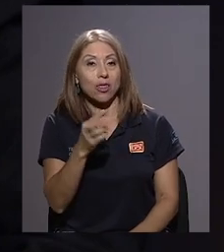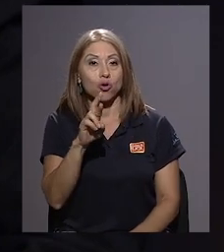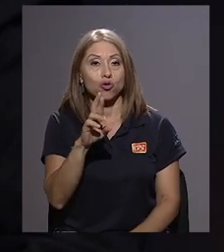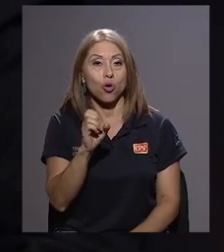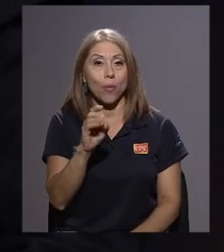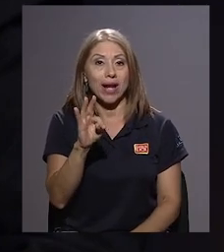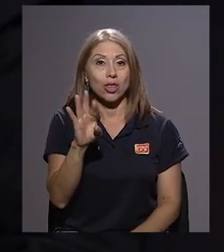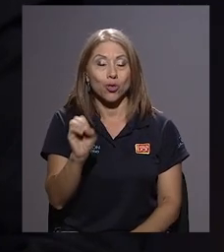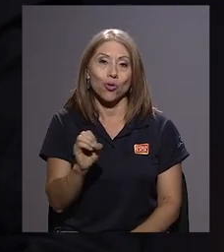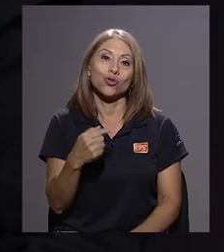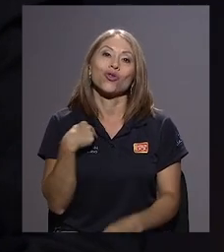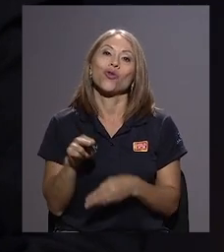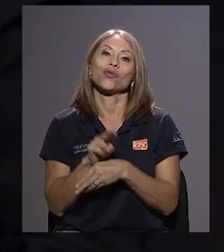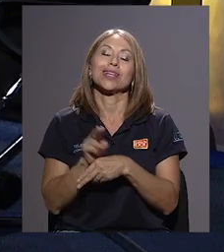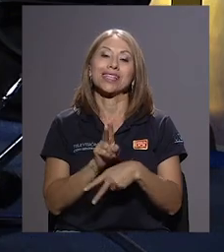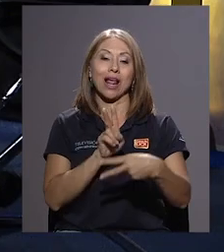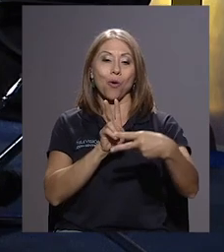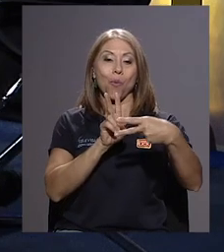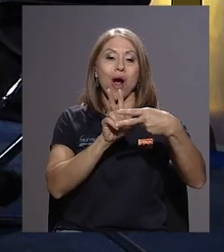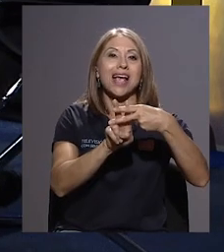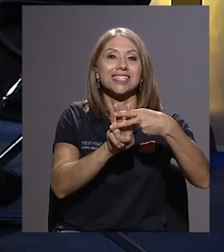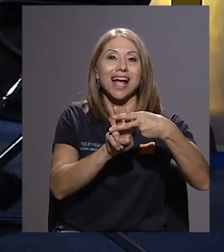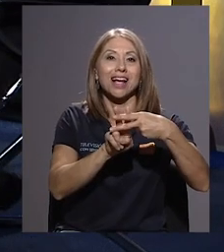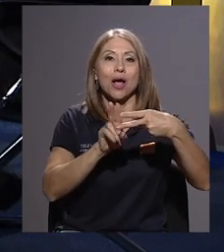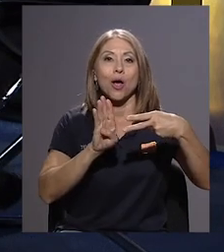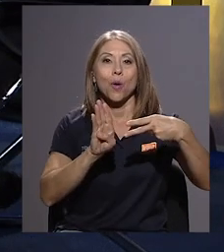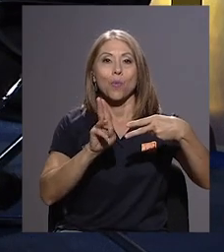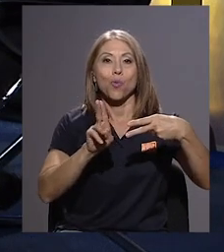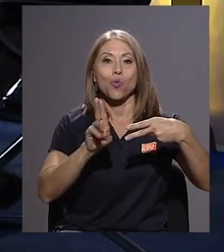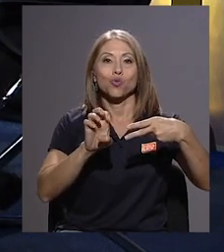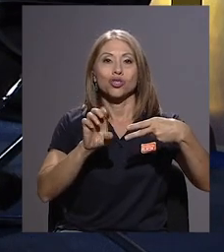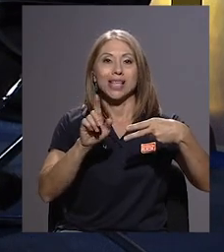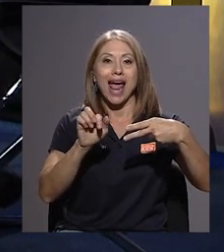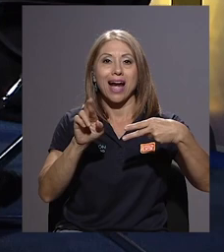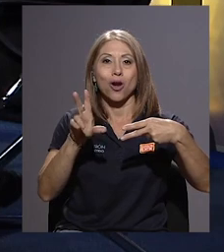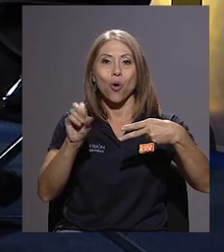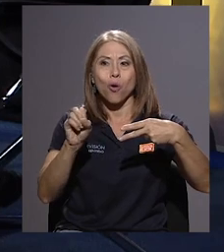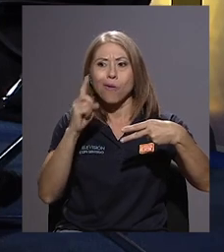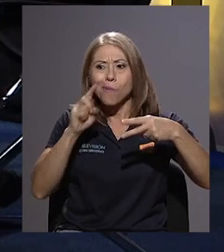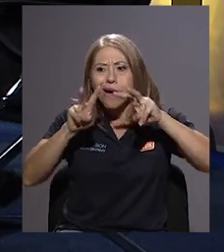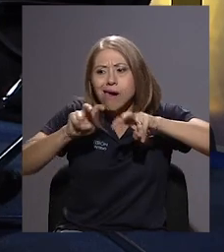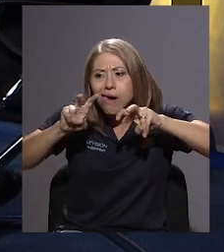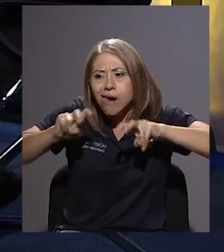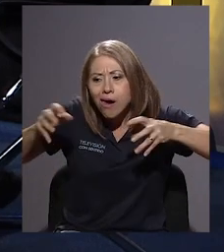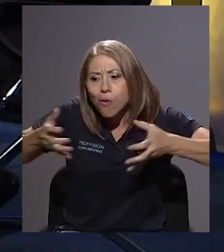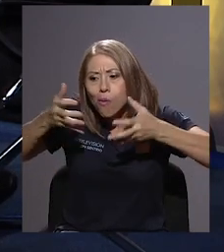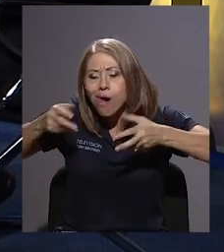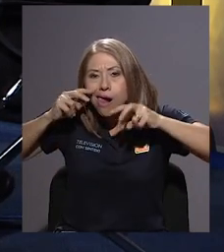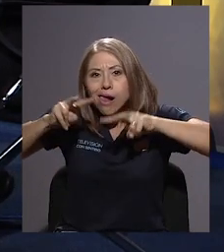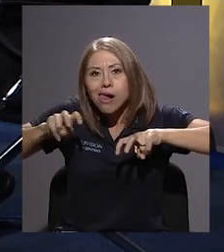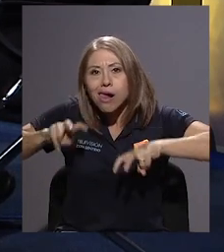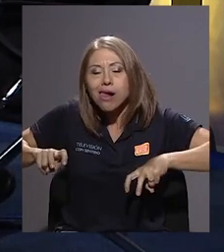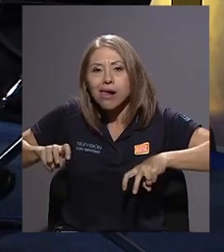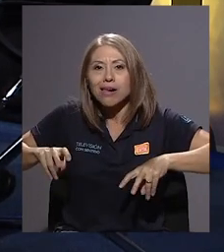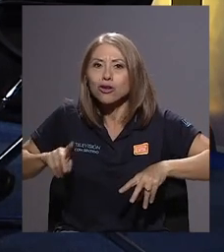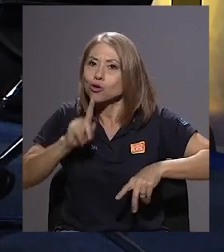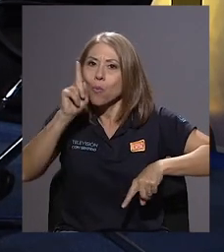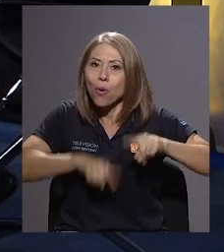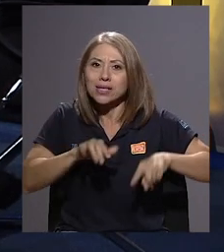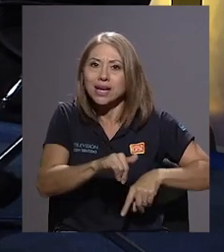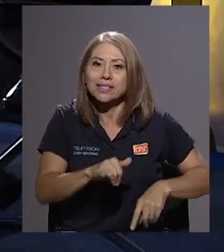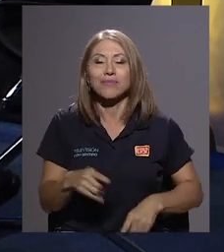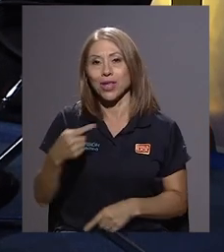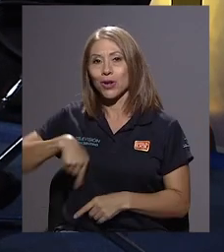casi que lo utilizaría como hashtag, bucearlo. Y no puede ser así, no puede ser así. Sí, mire, nosotros en Transparencia